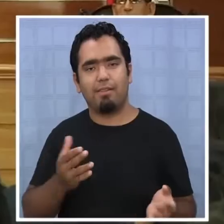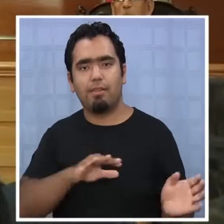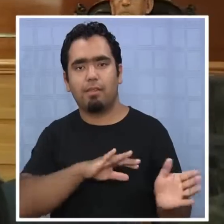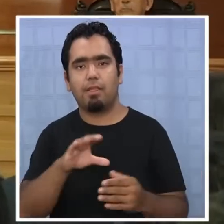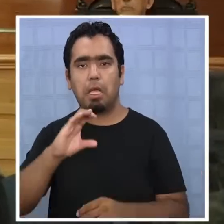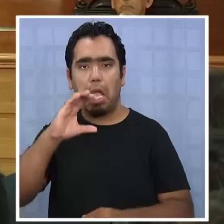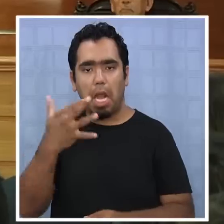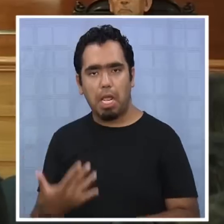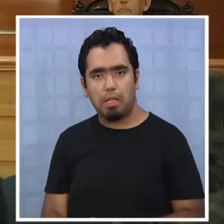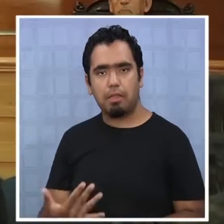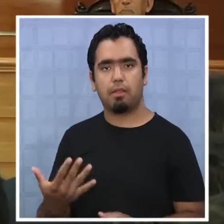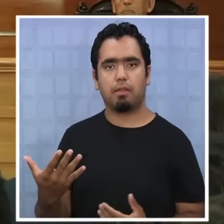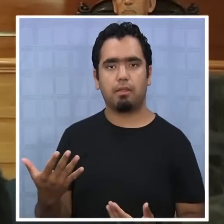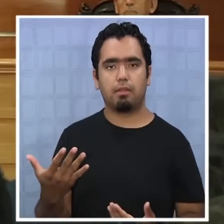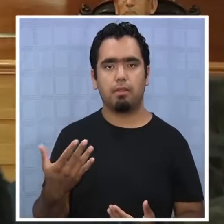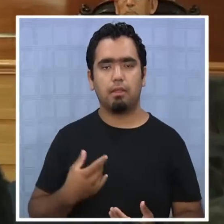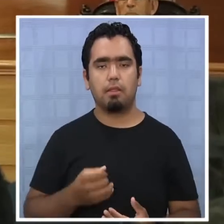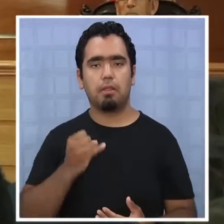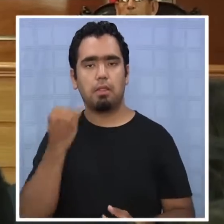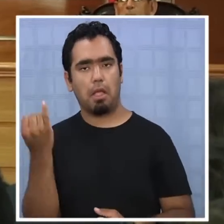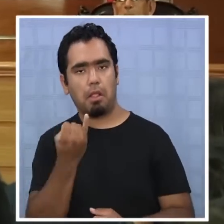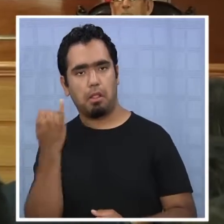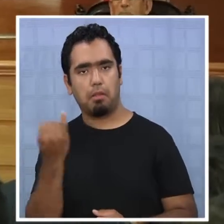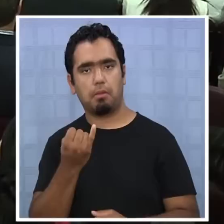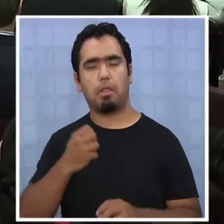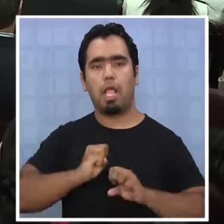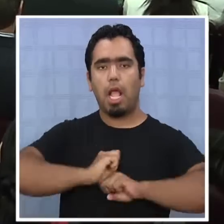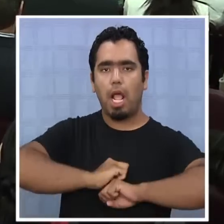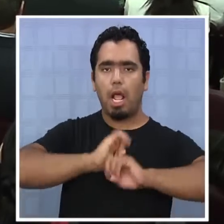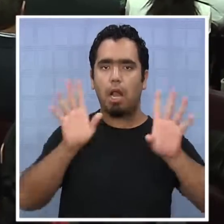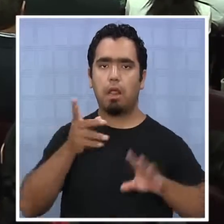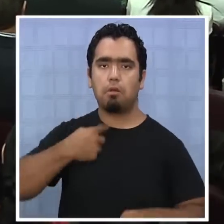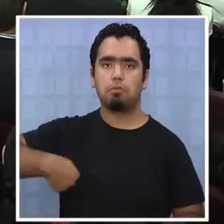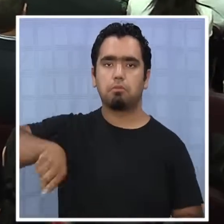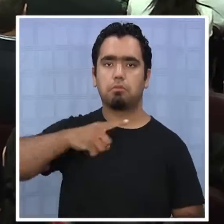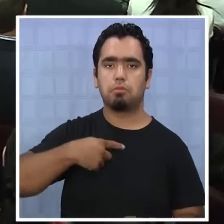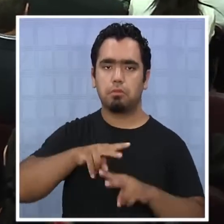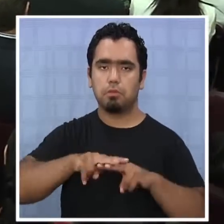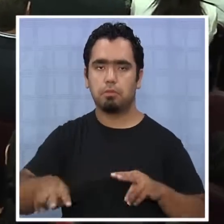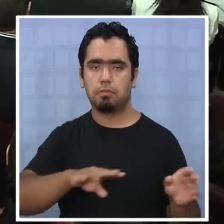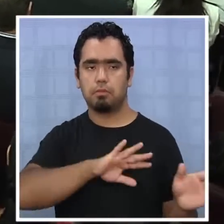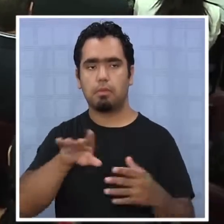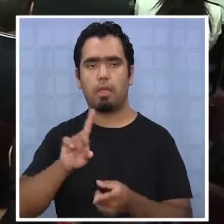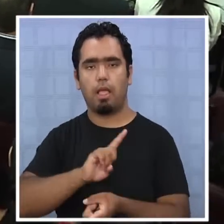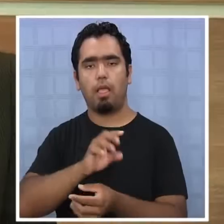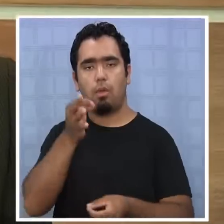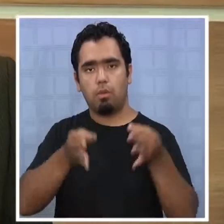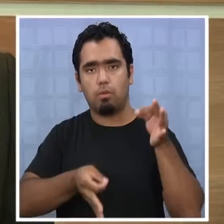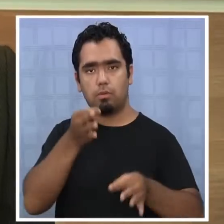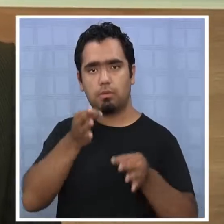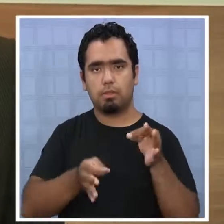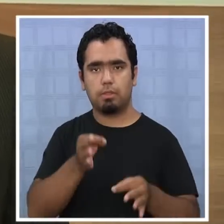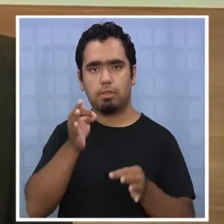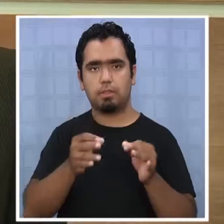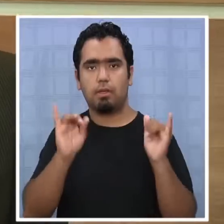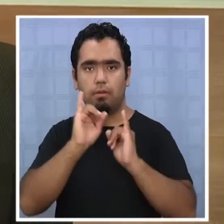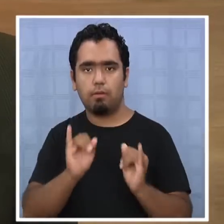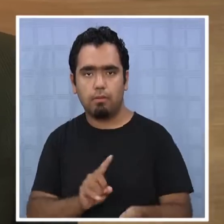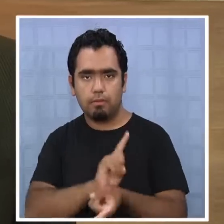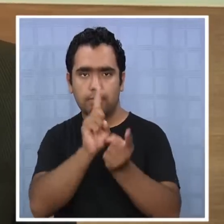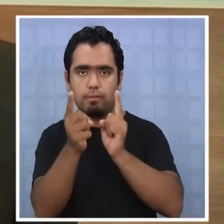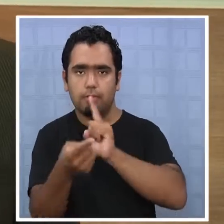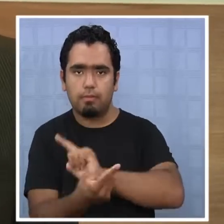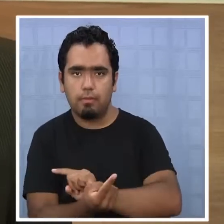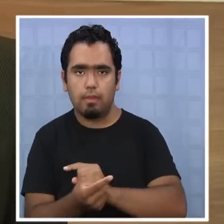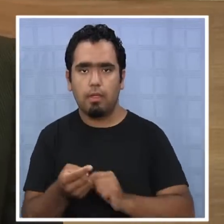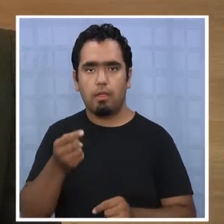que yo destaque en la presentación, que son la independencia y la transparencia con la que actuamos. Cambiar la imagen de la justicia pasa también por la